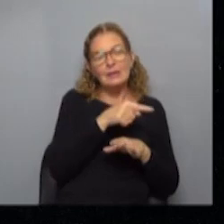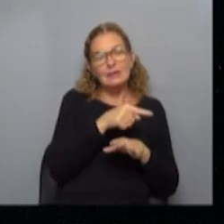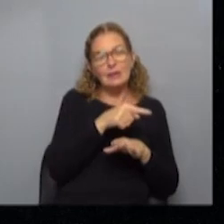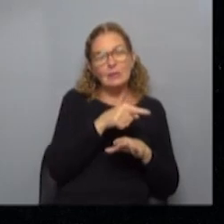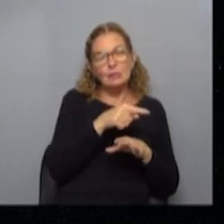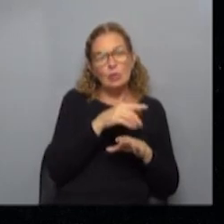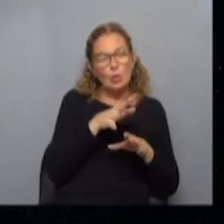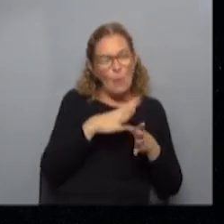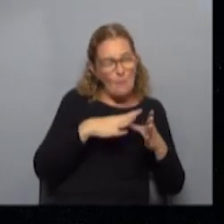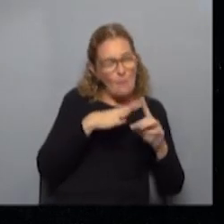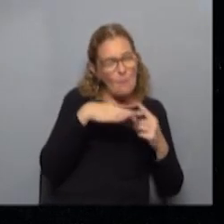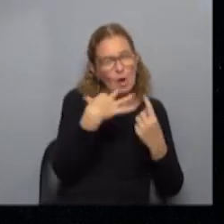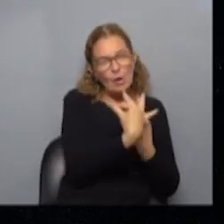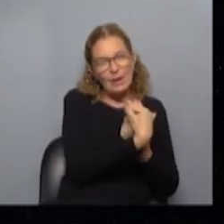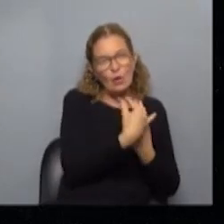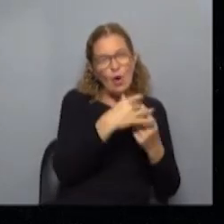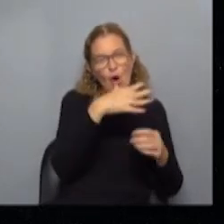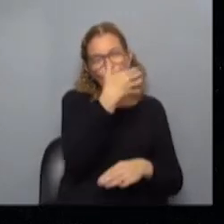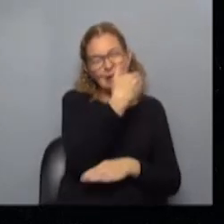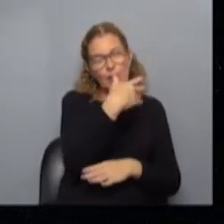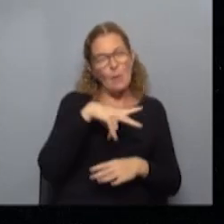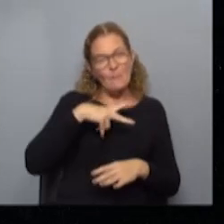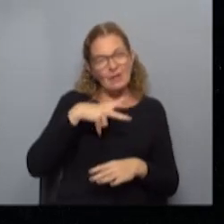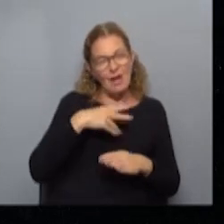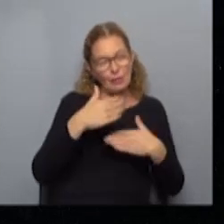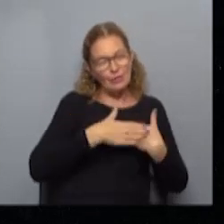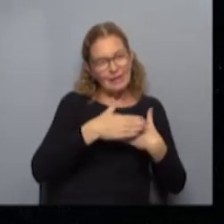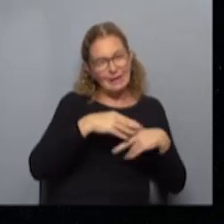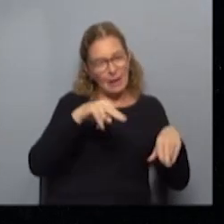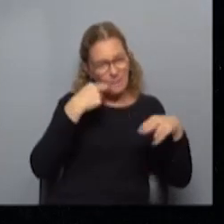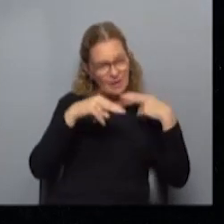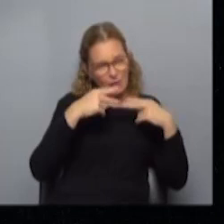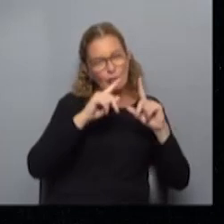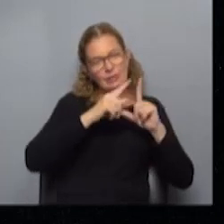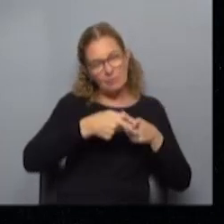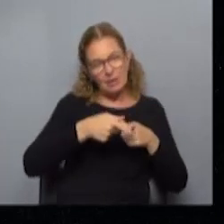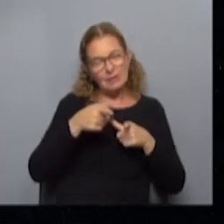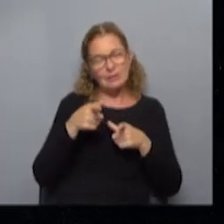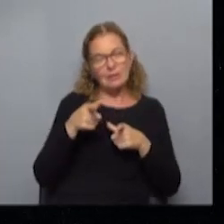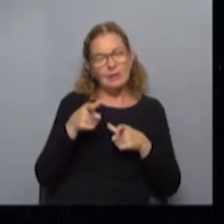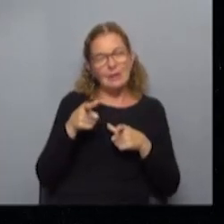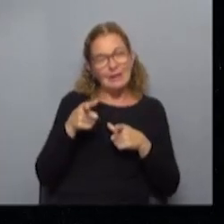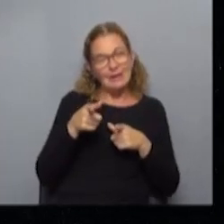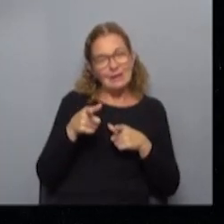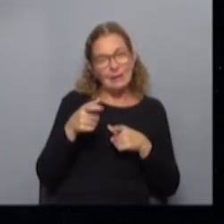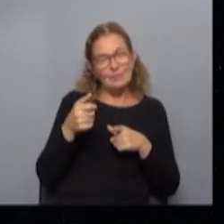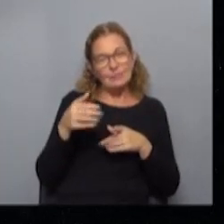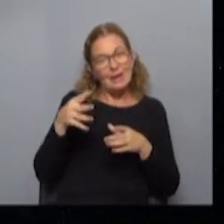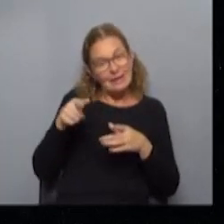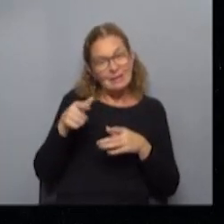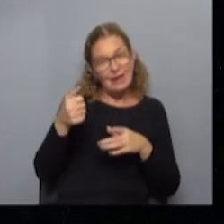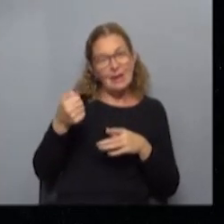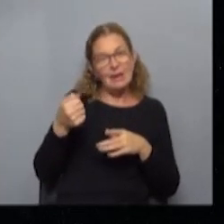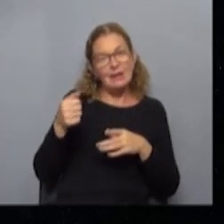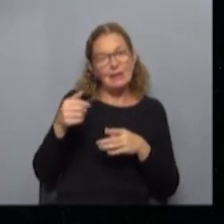todo un complejo hotelero privado alrededor de él gastronómico y privado mientras que terma de Arapey